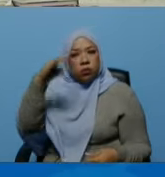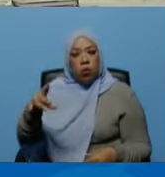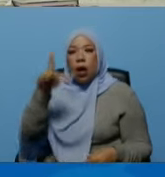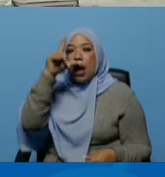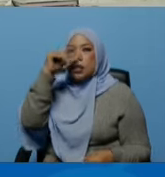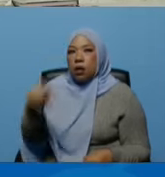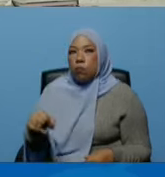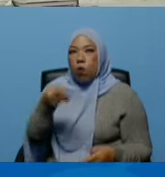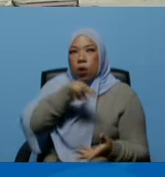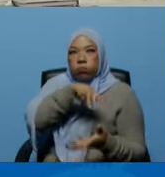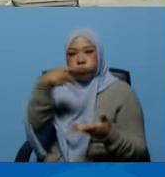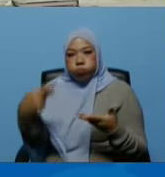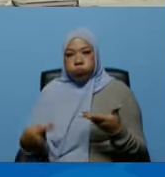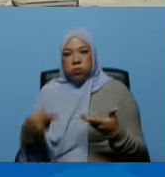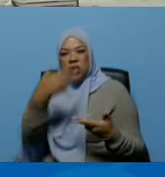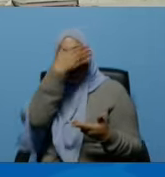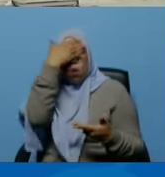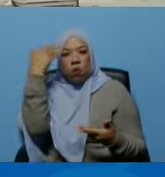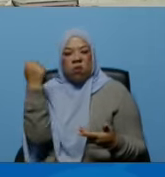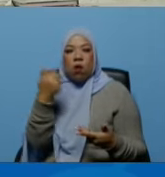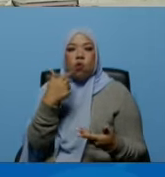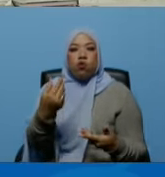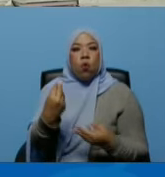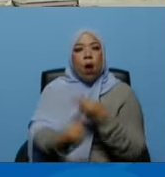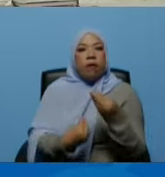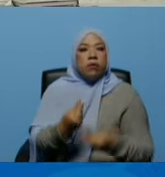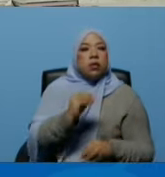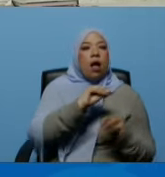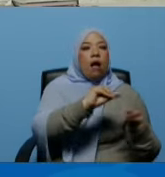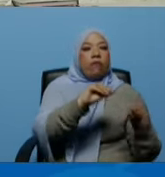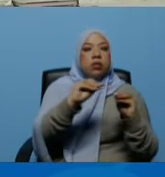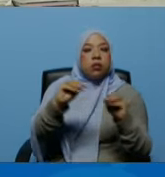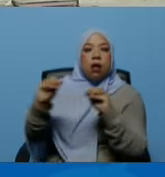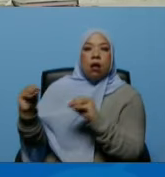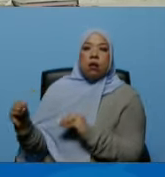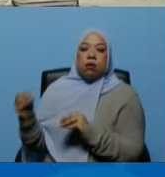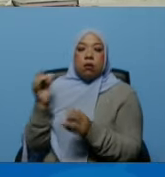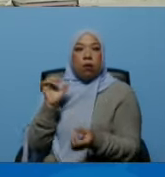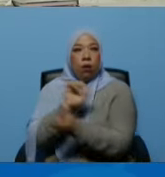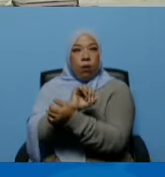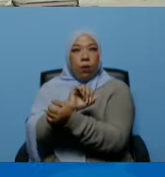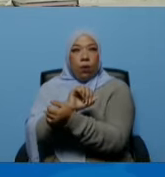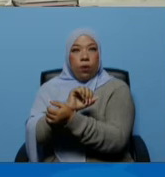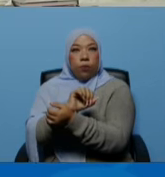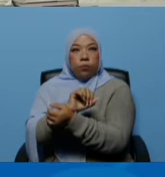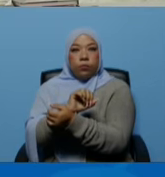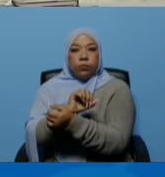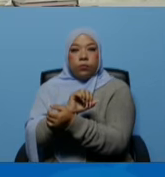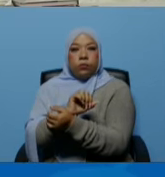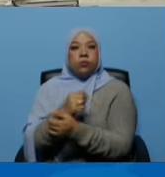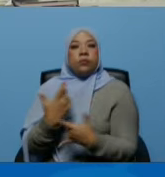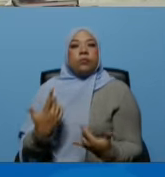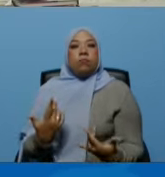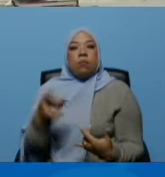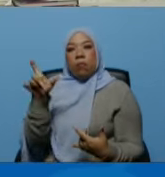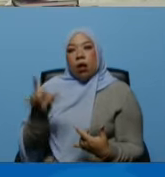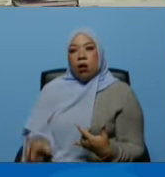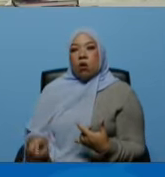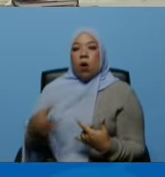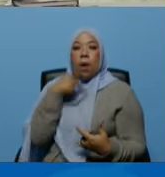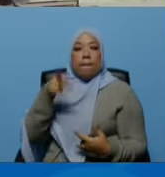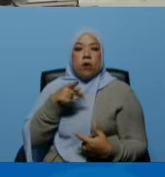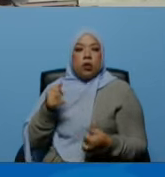Zamora también se me había olvidado decirlo están presos ahora dicen que son perseguidos